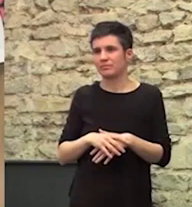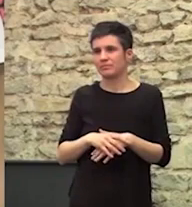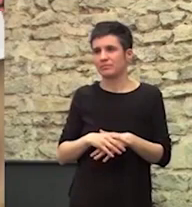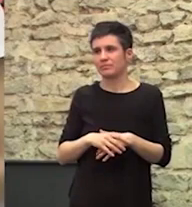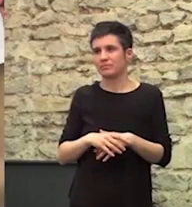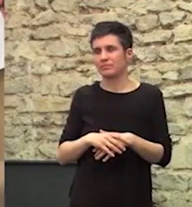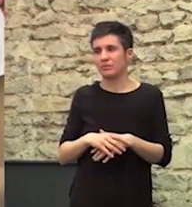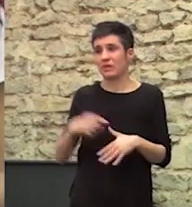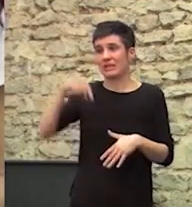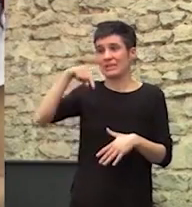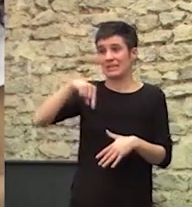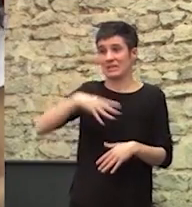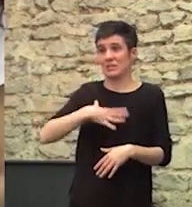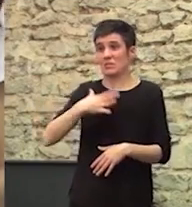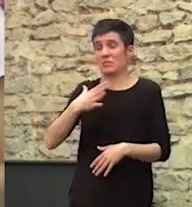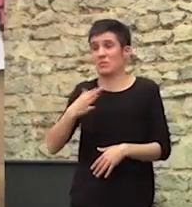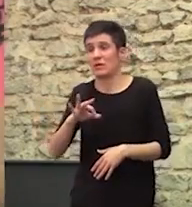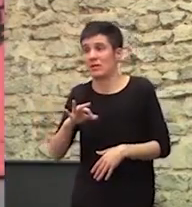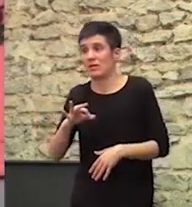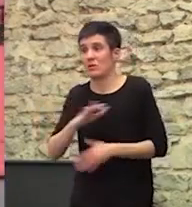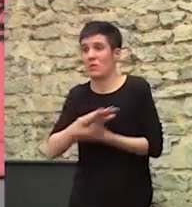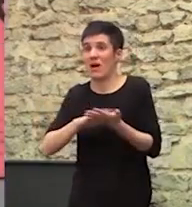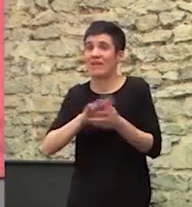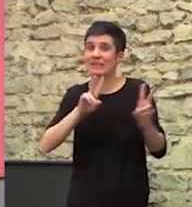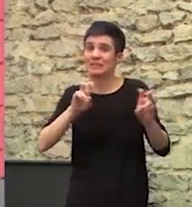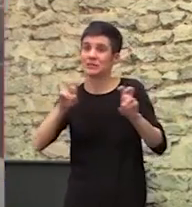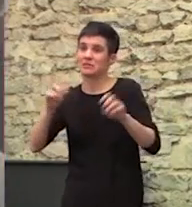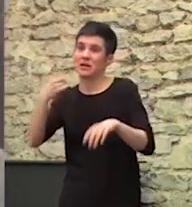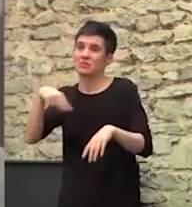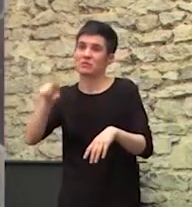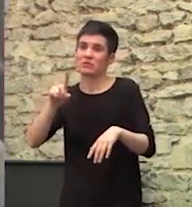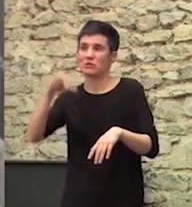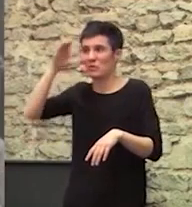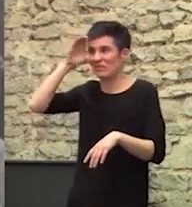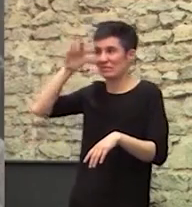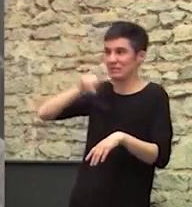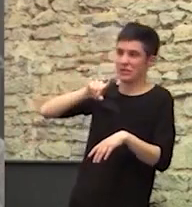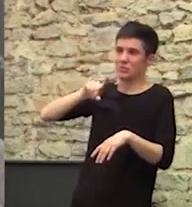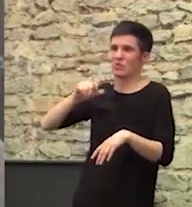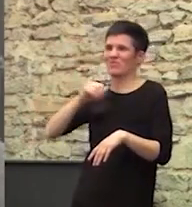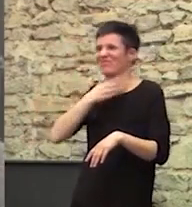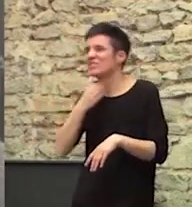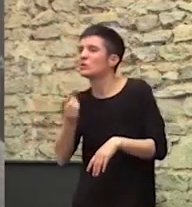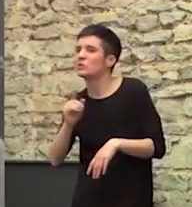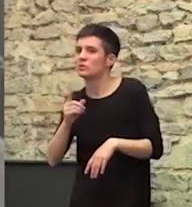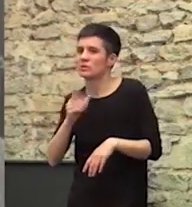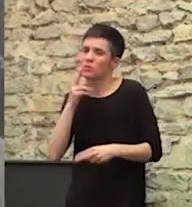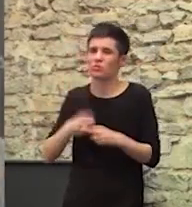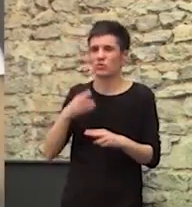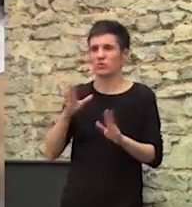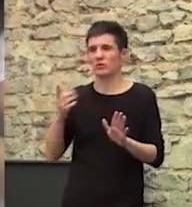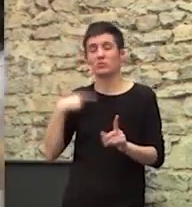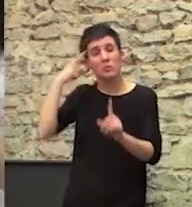Y aquí salgan cosas Que no os guste nada oír Pero las vais a oír Porque este Es mi